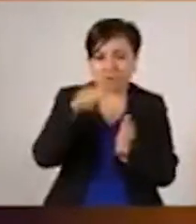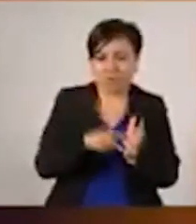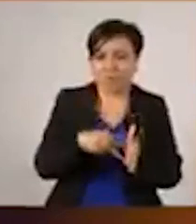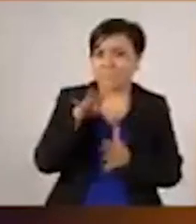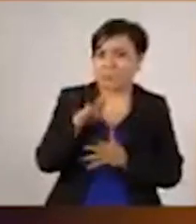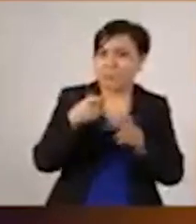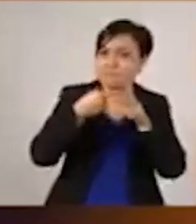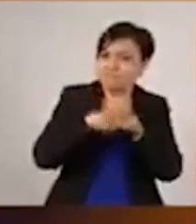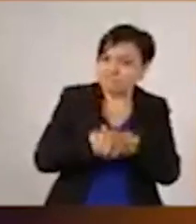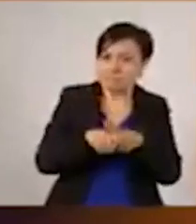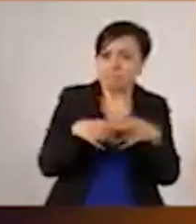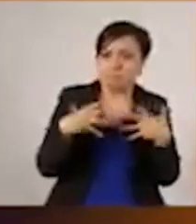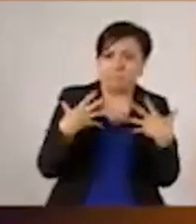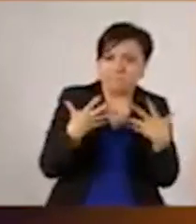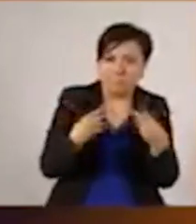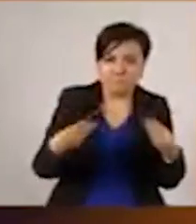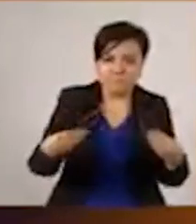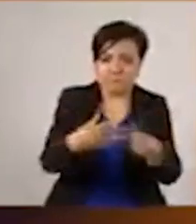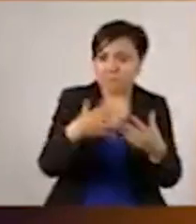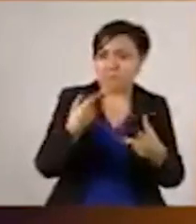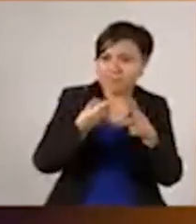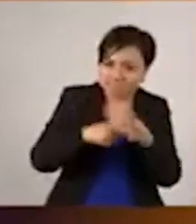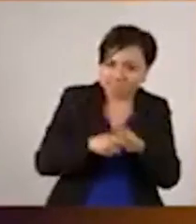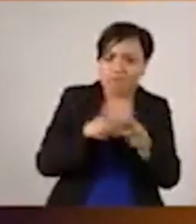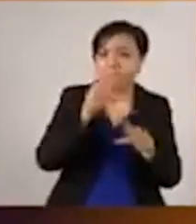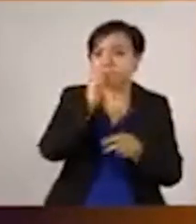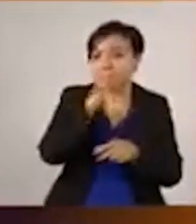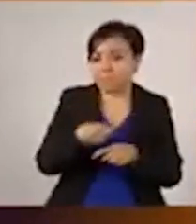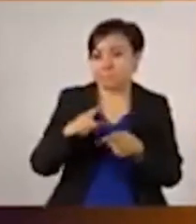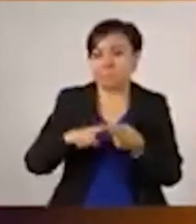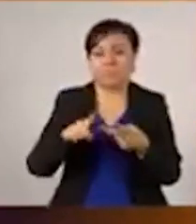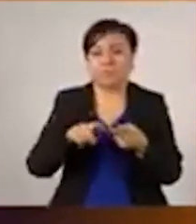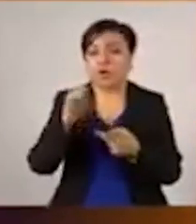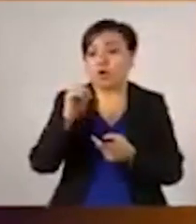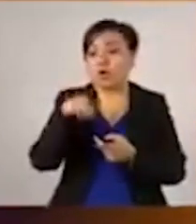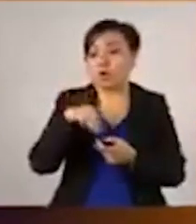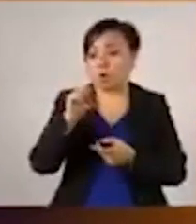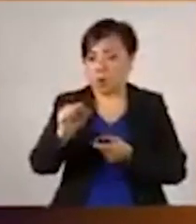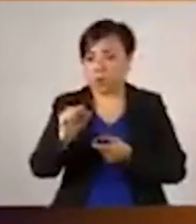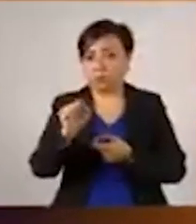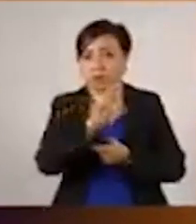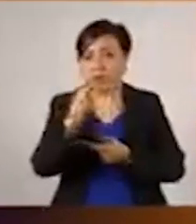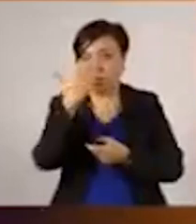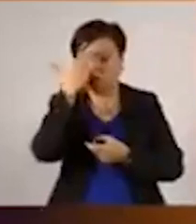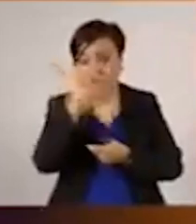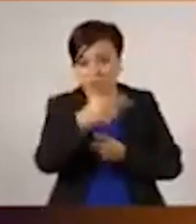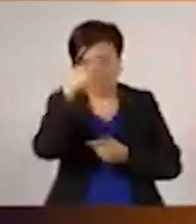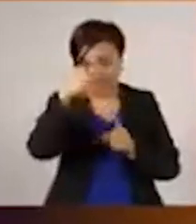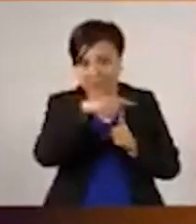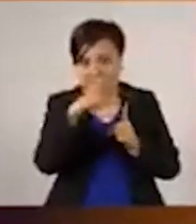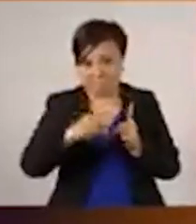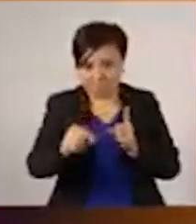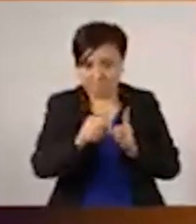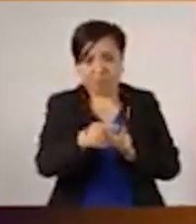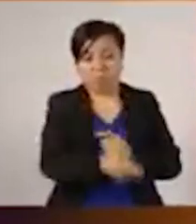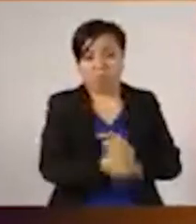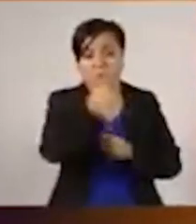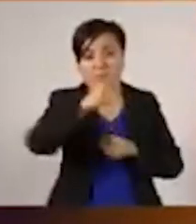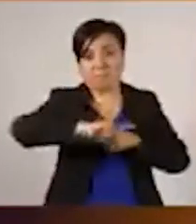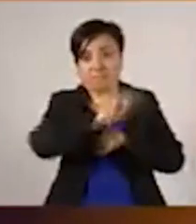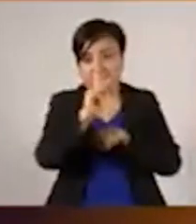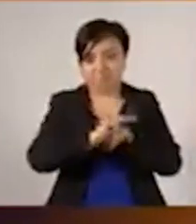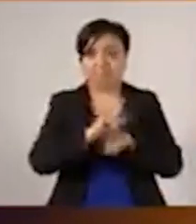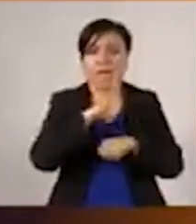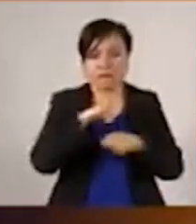También recordemos que la Organización Mundial de la Salud reconoció a México como el primer país que contó con un marco de referencia y